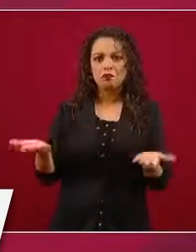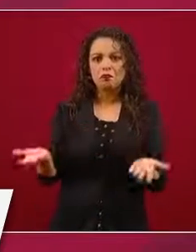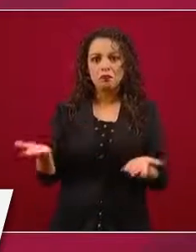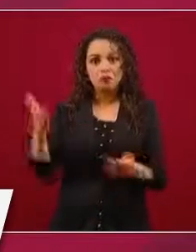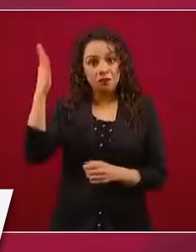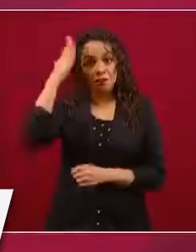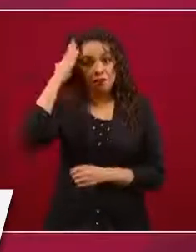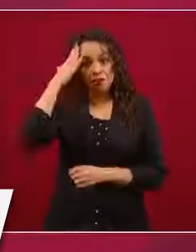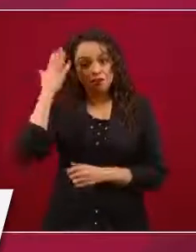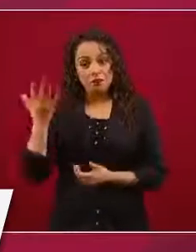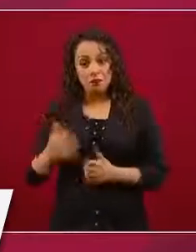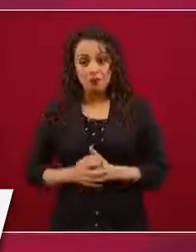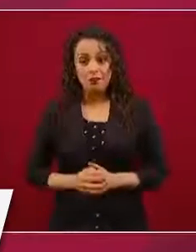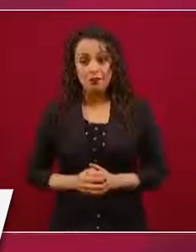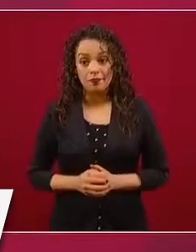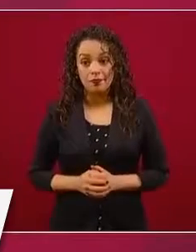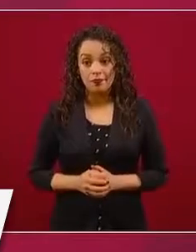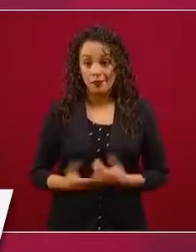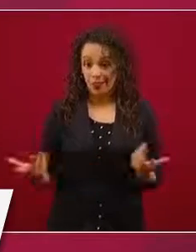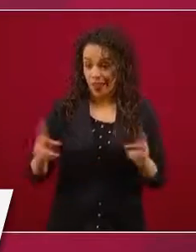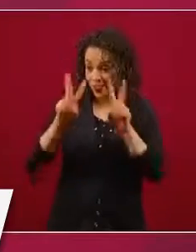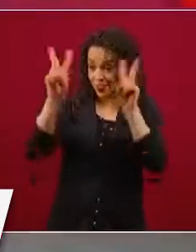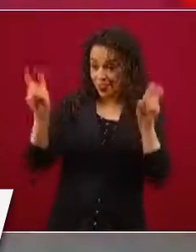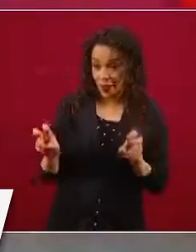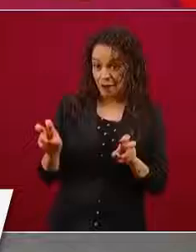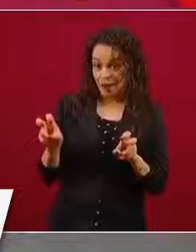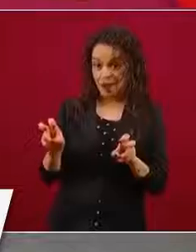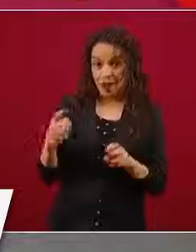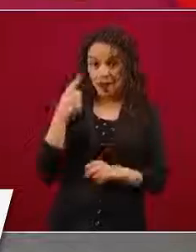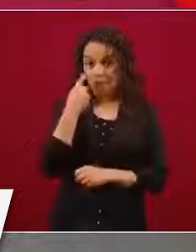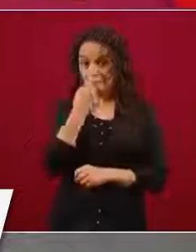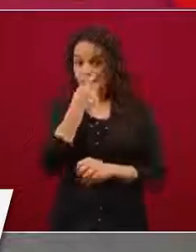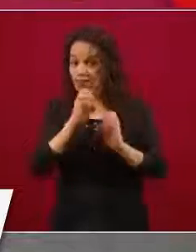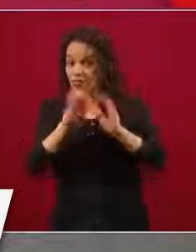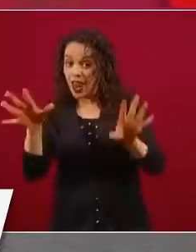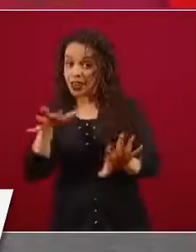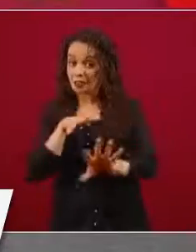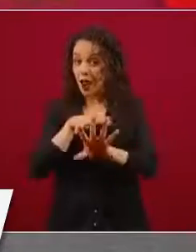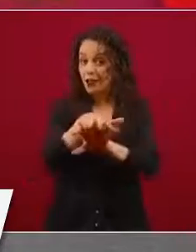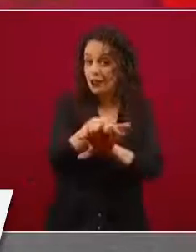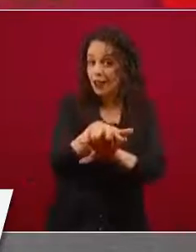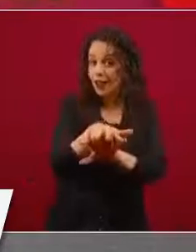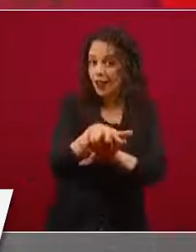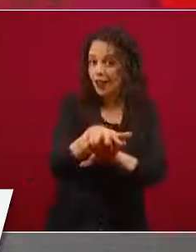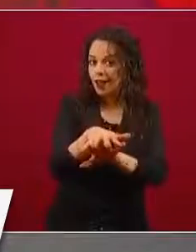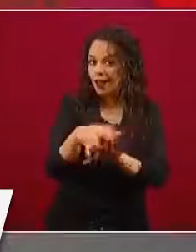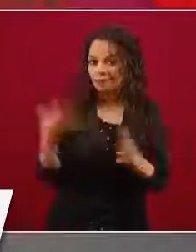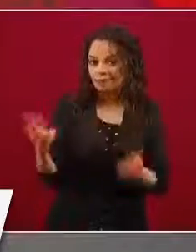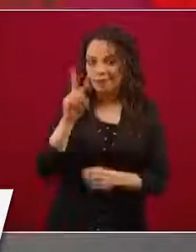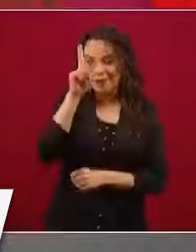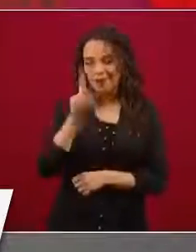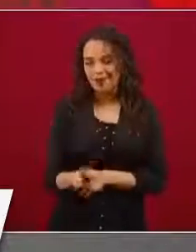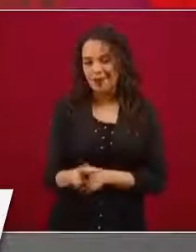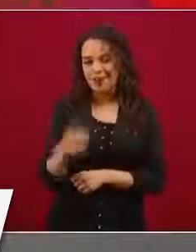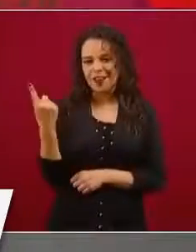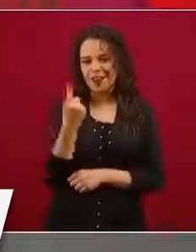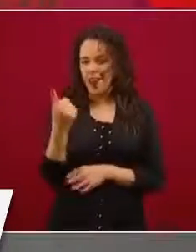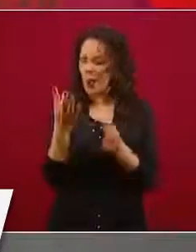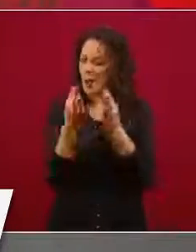Hablando de transparencia, imagínense lo importante que sería